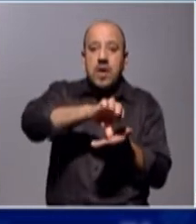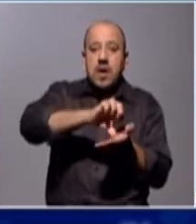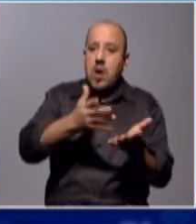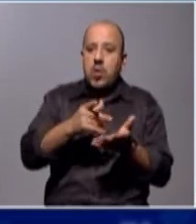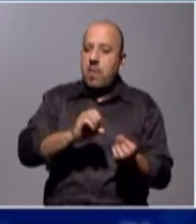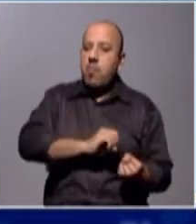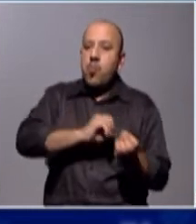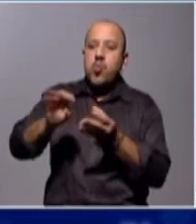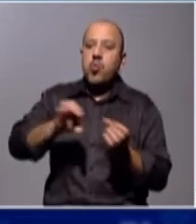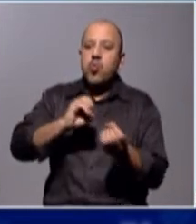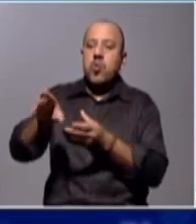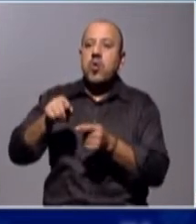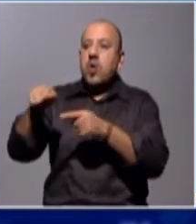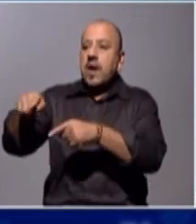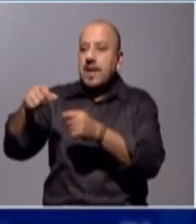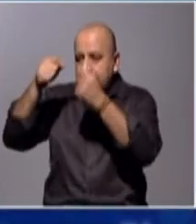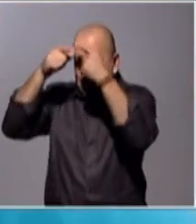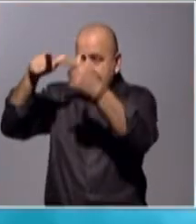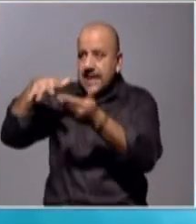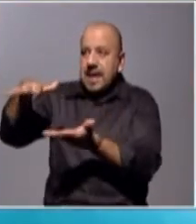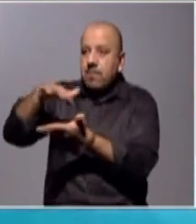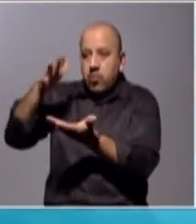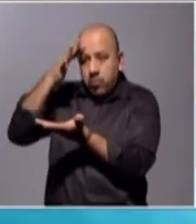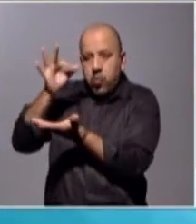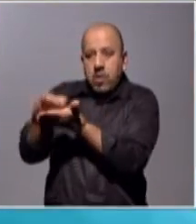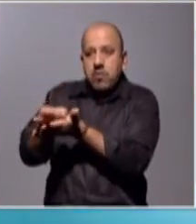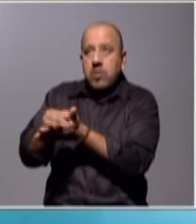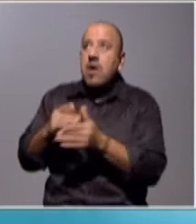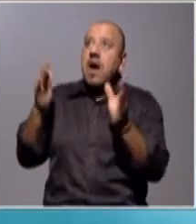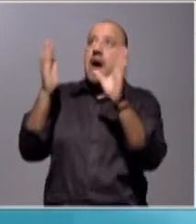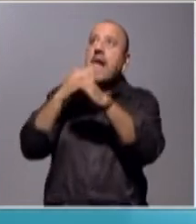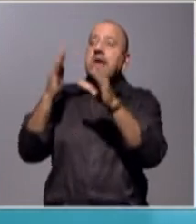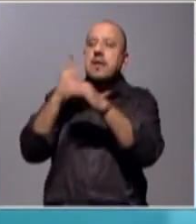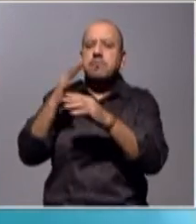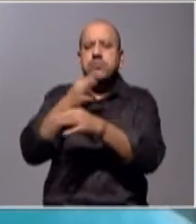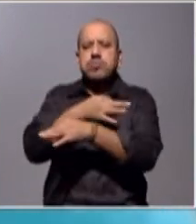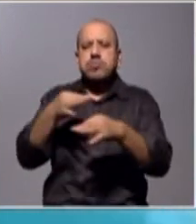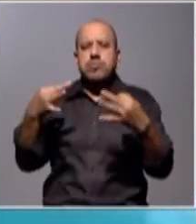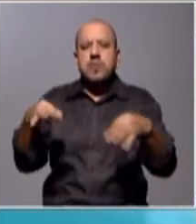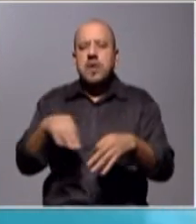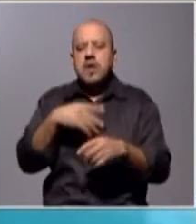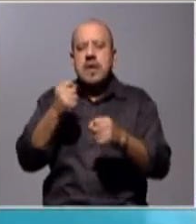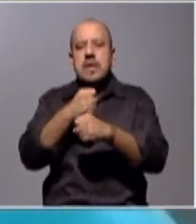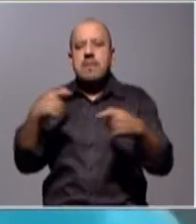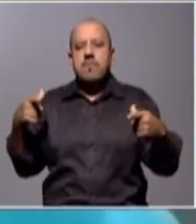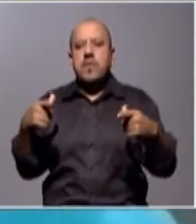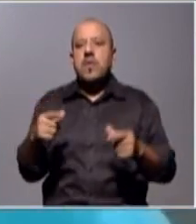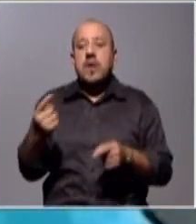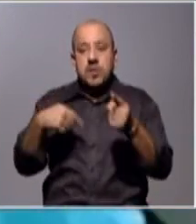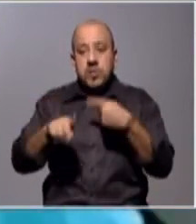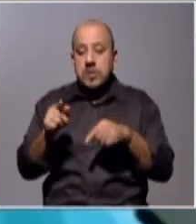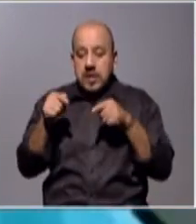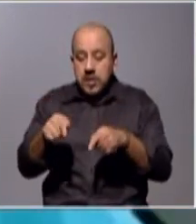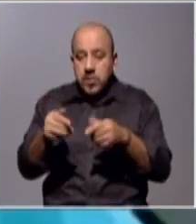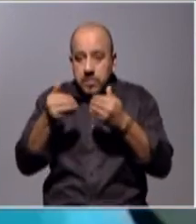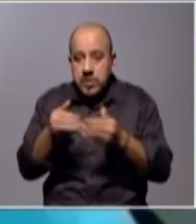existe el hacinamiento, existe el aire más puro. Entonces yo creo que las condiciones por las cuales surgió esta pandemia